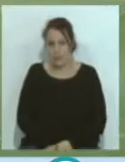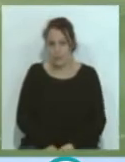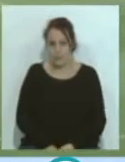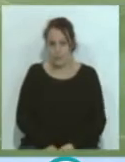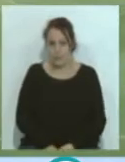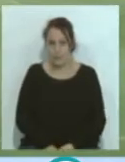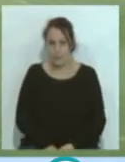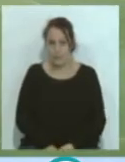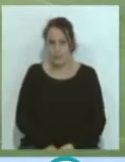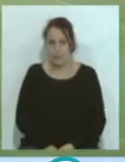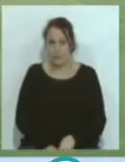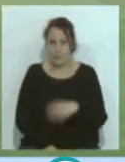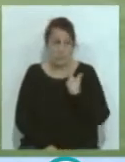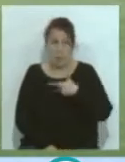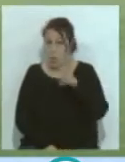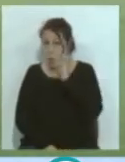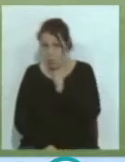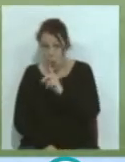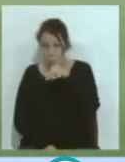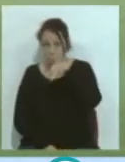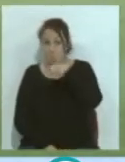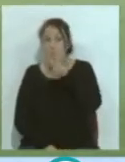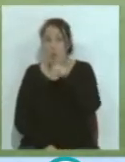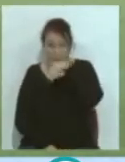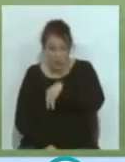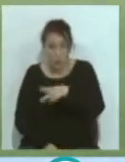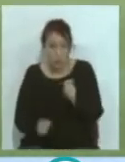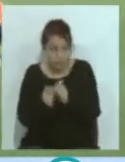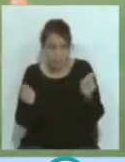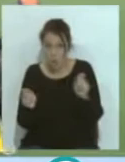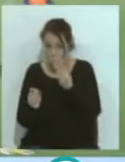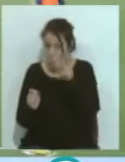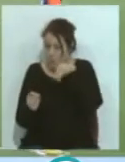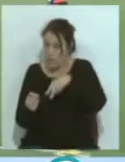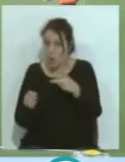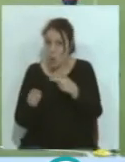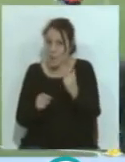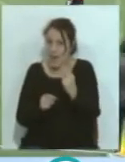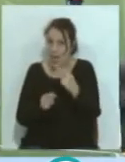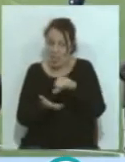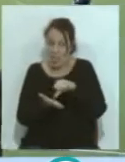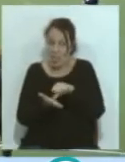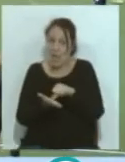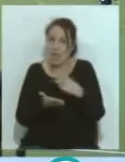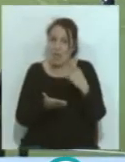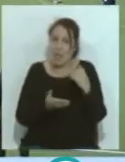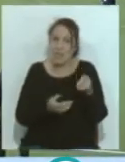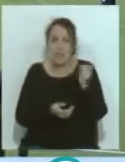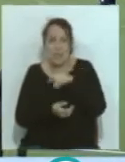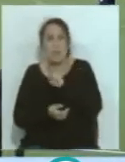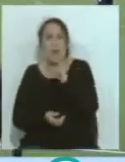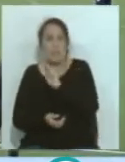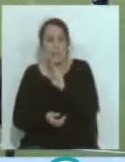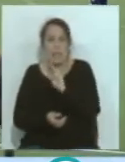o sea, él no lo escuchó y estaba a dos metros, pues estaba a dos metros, el central, están la pareja de centrales, Diacaví y Gabriel Paulista.